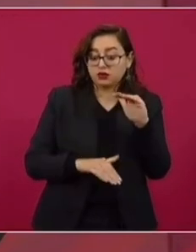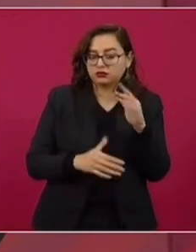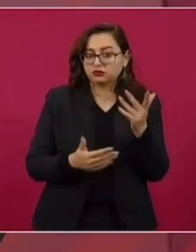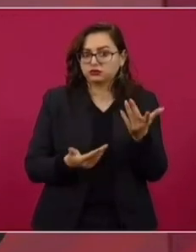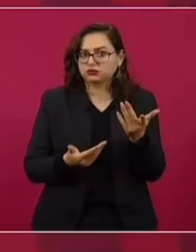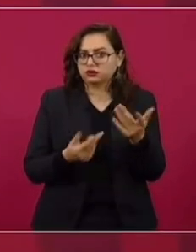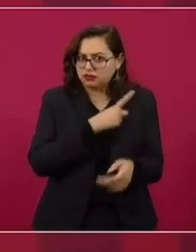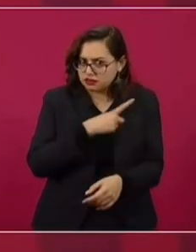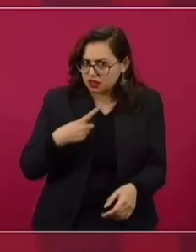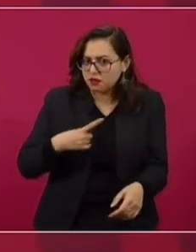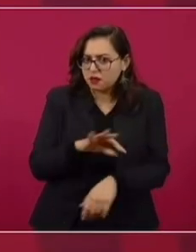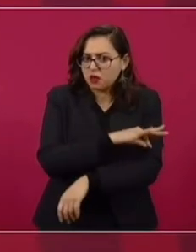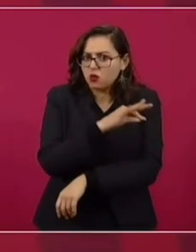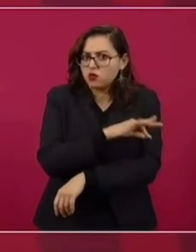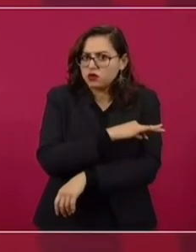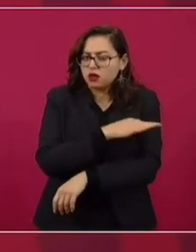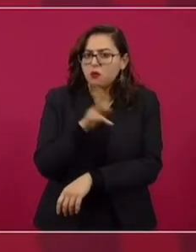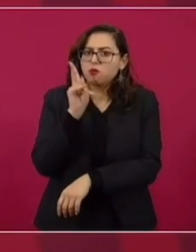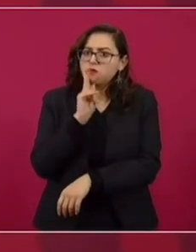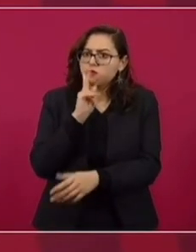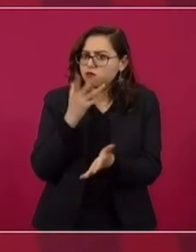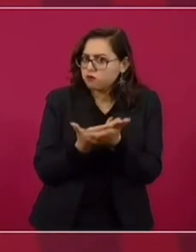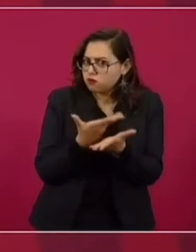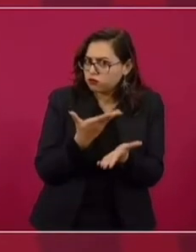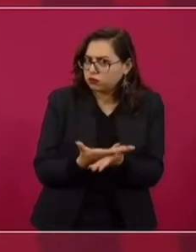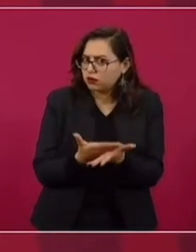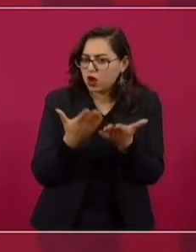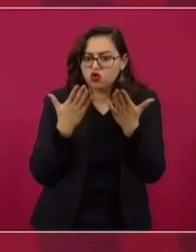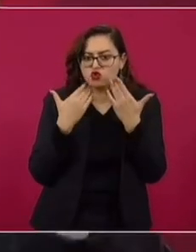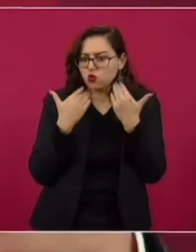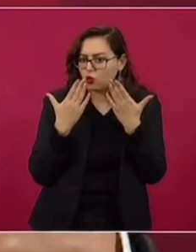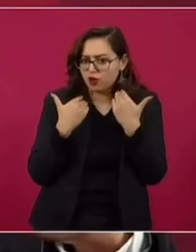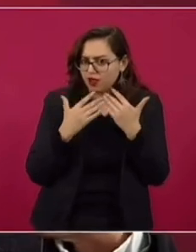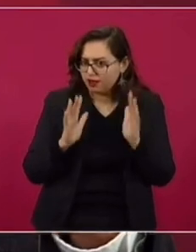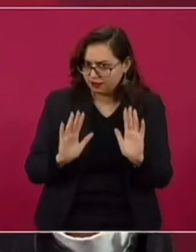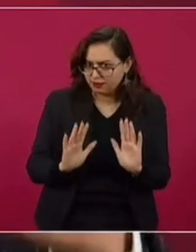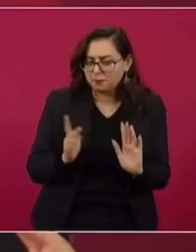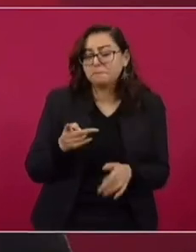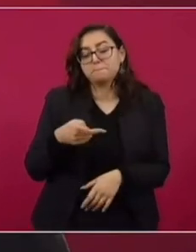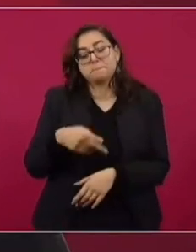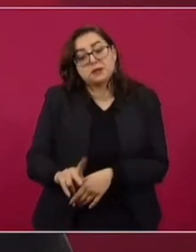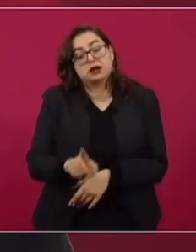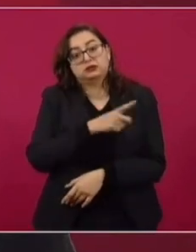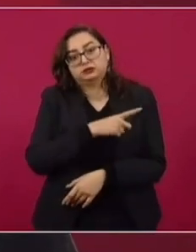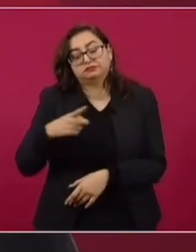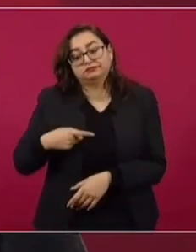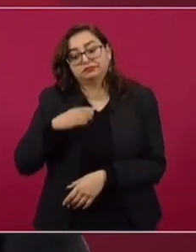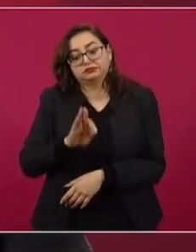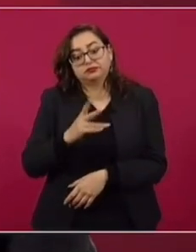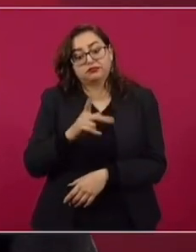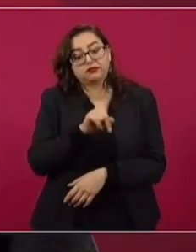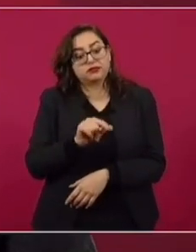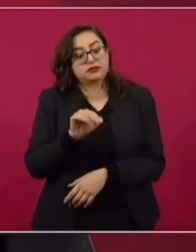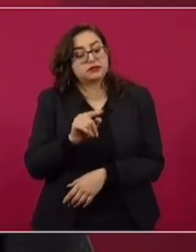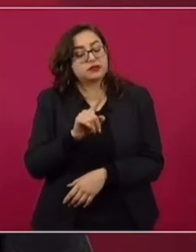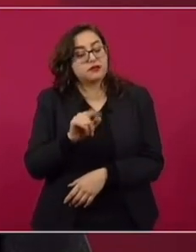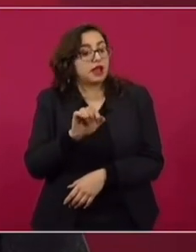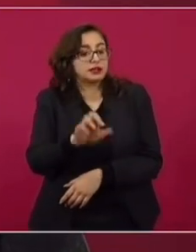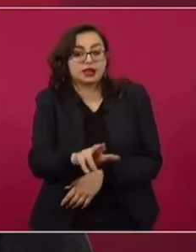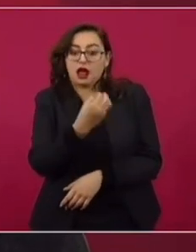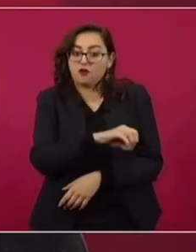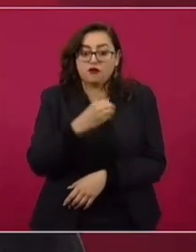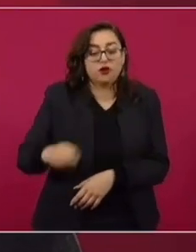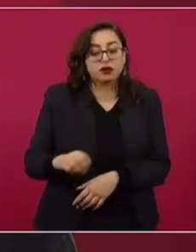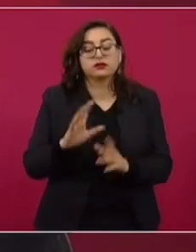seguirá, y esa es la instrucción del presidente, pues atento a ir cumpliendo con un programa, con un plan